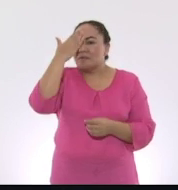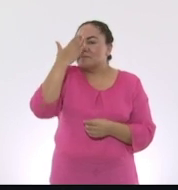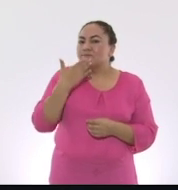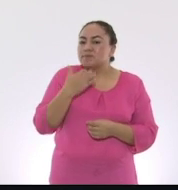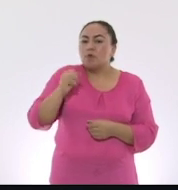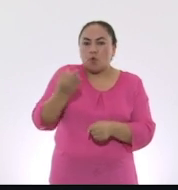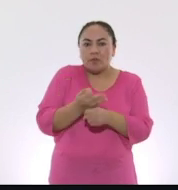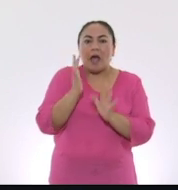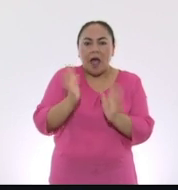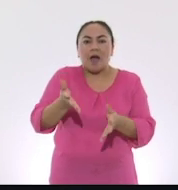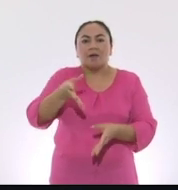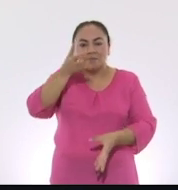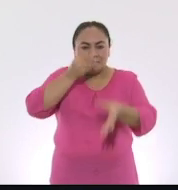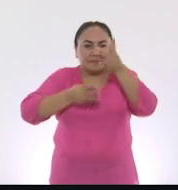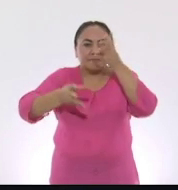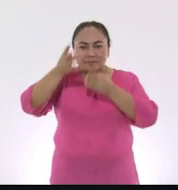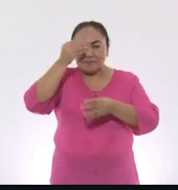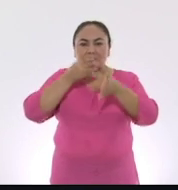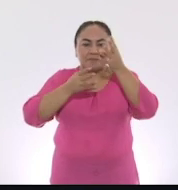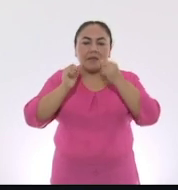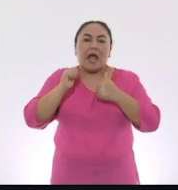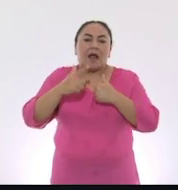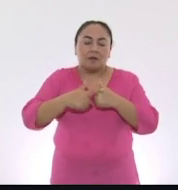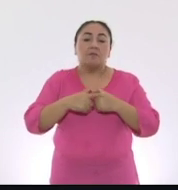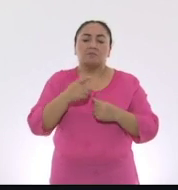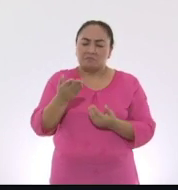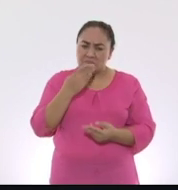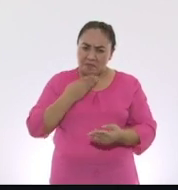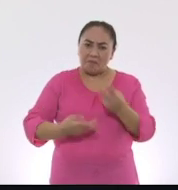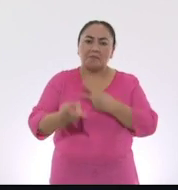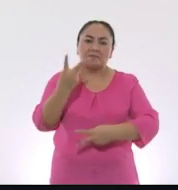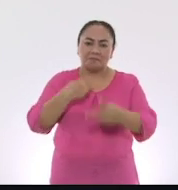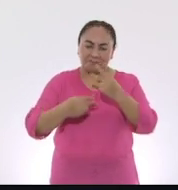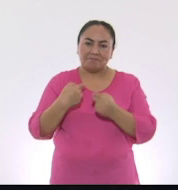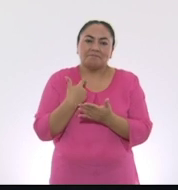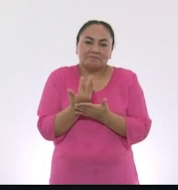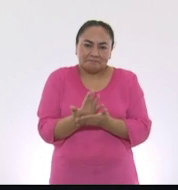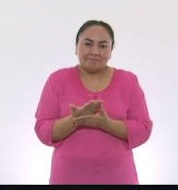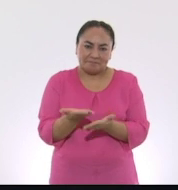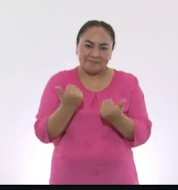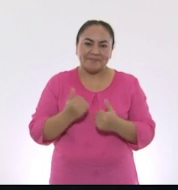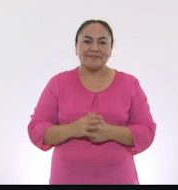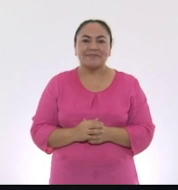están aprendiendo a tocar un instrumento musical. Eres bienvenido. Te esperamos.